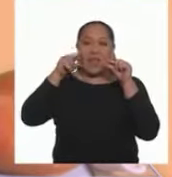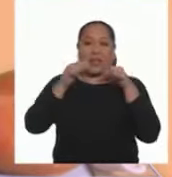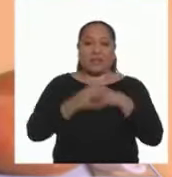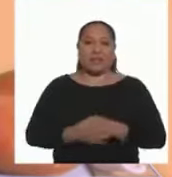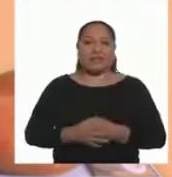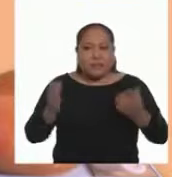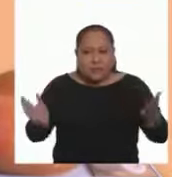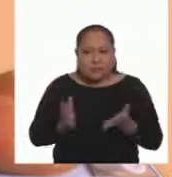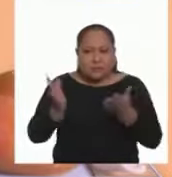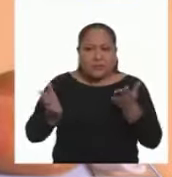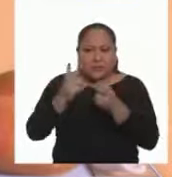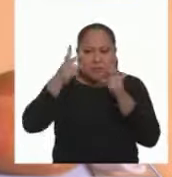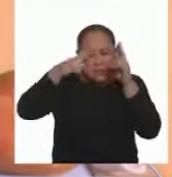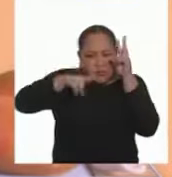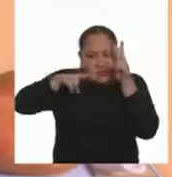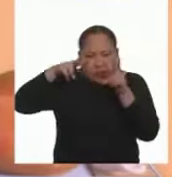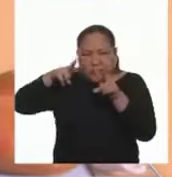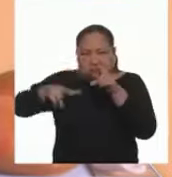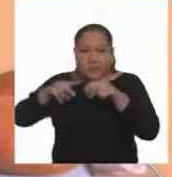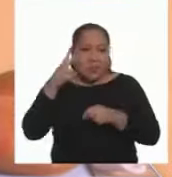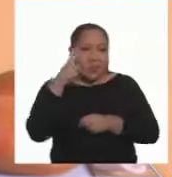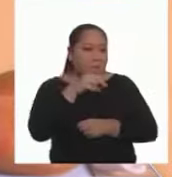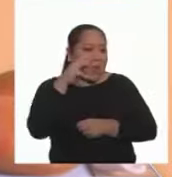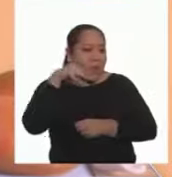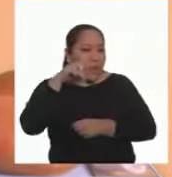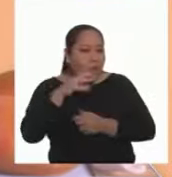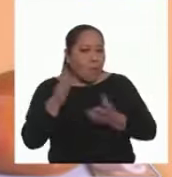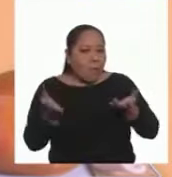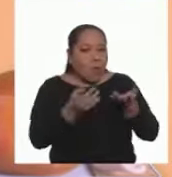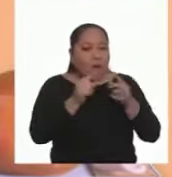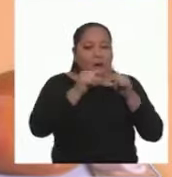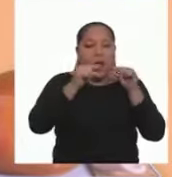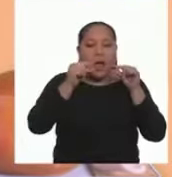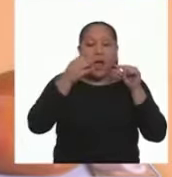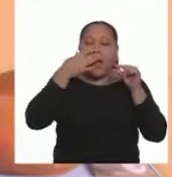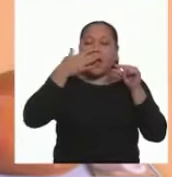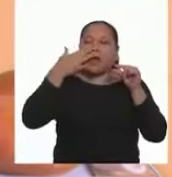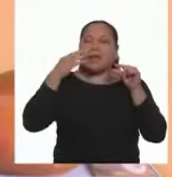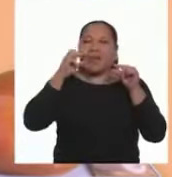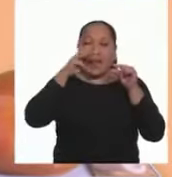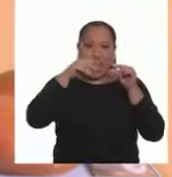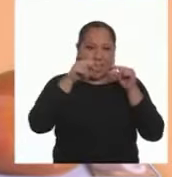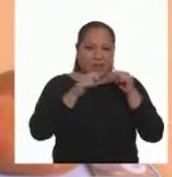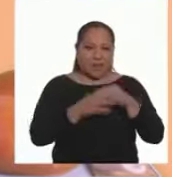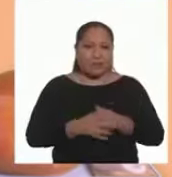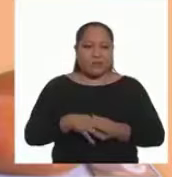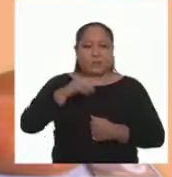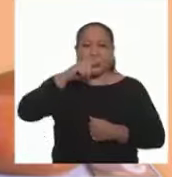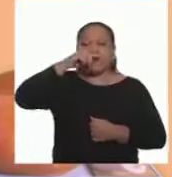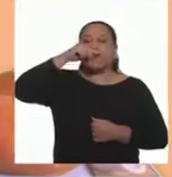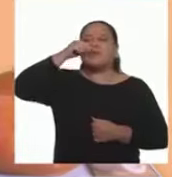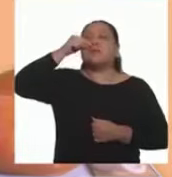canela Anímenle a observarlos Mira Memo Canela